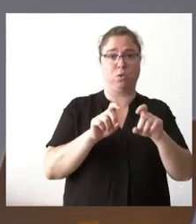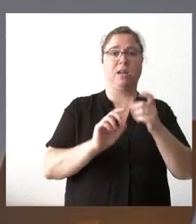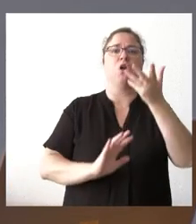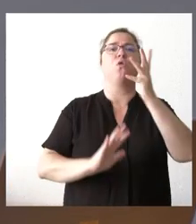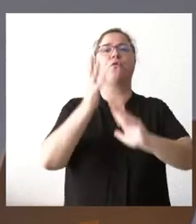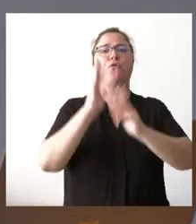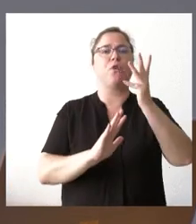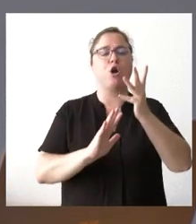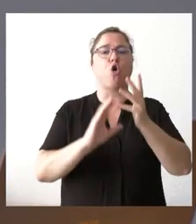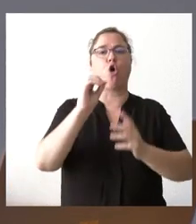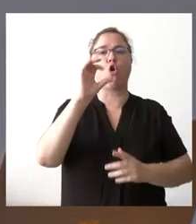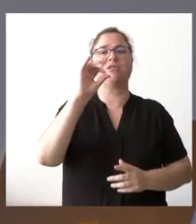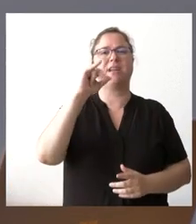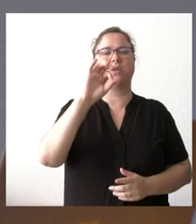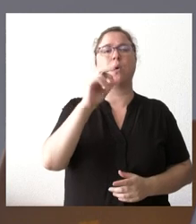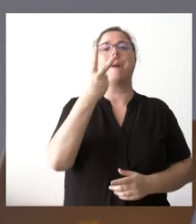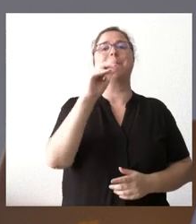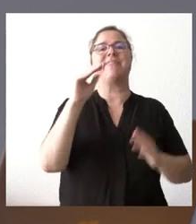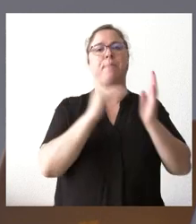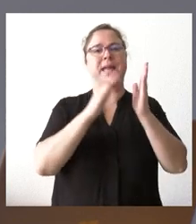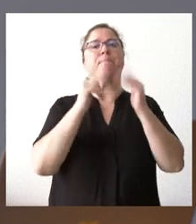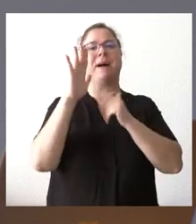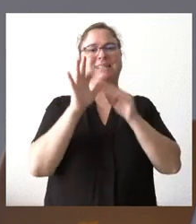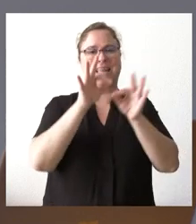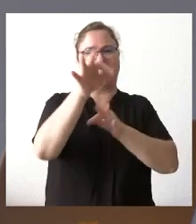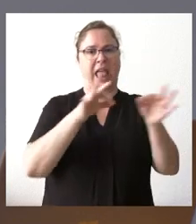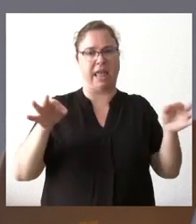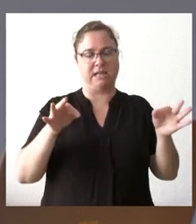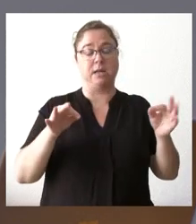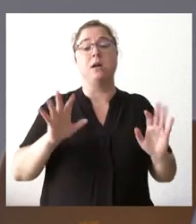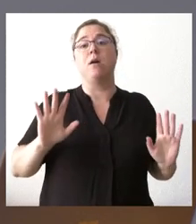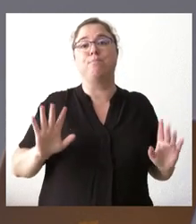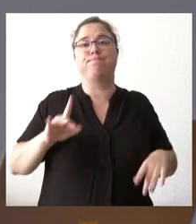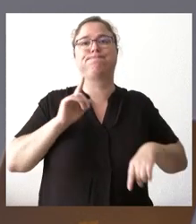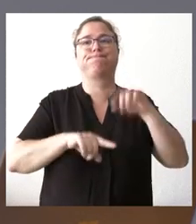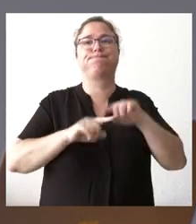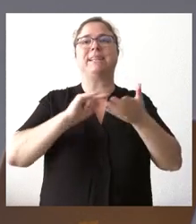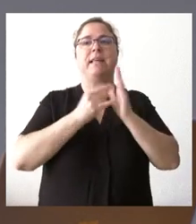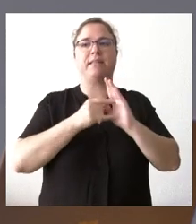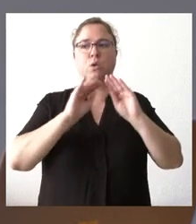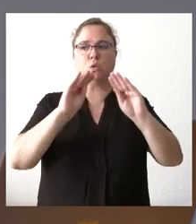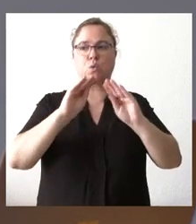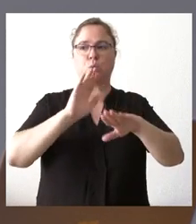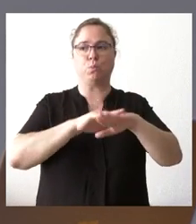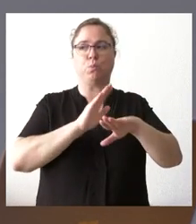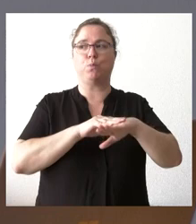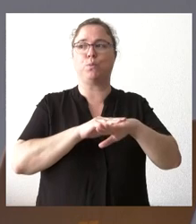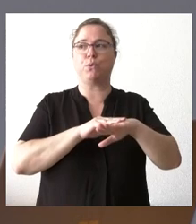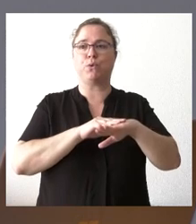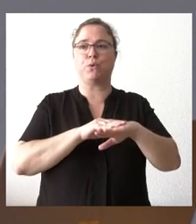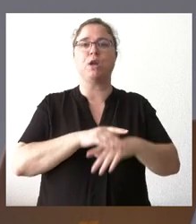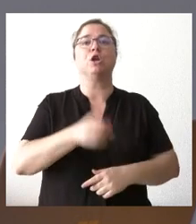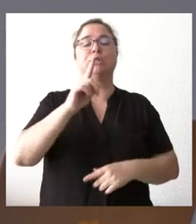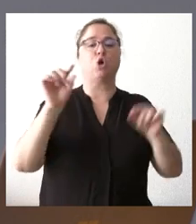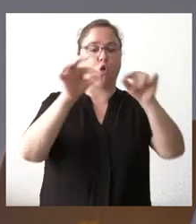acio serán más de 20.000 hectáreas pero lógicamente esa es una determinación técnica porque tiene que tenerse en cuenta no solo el